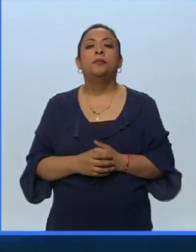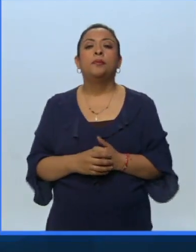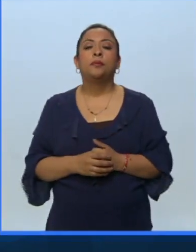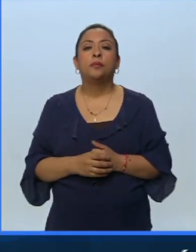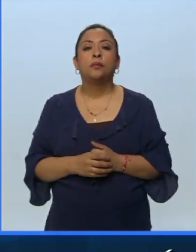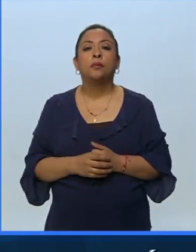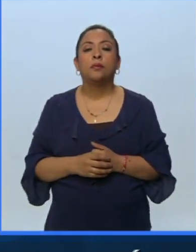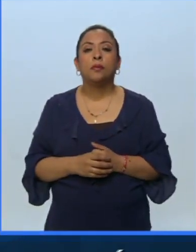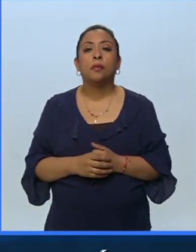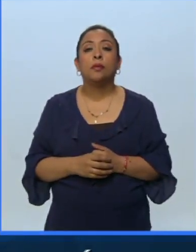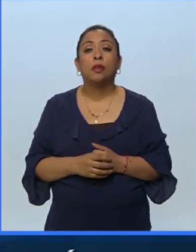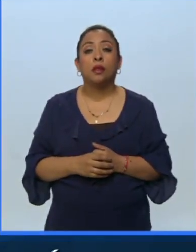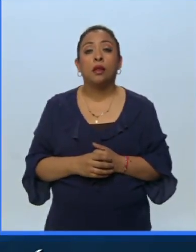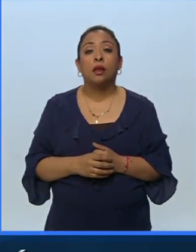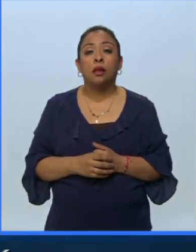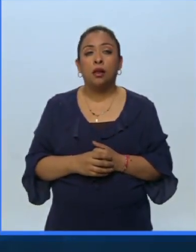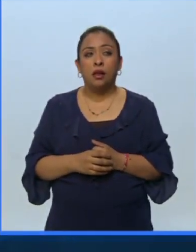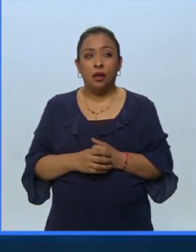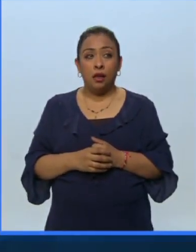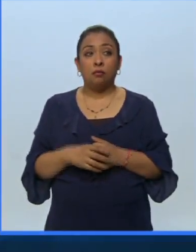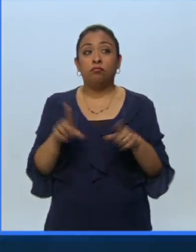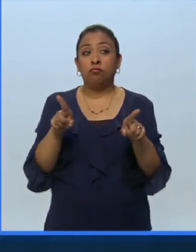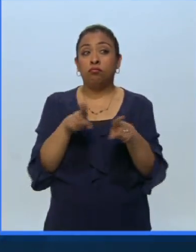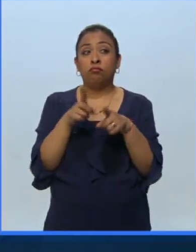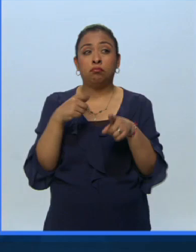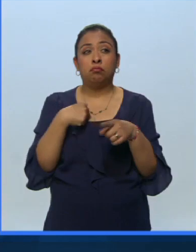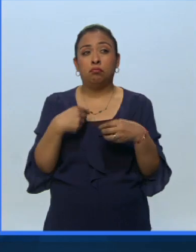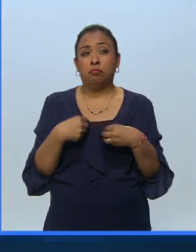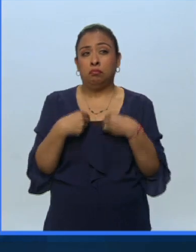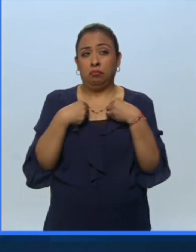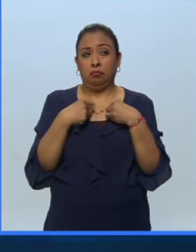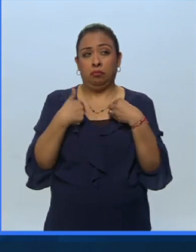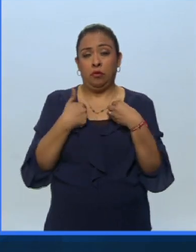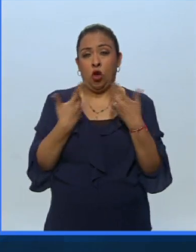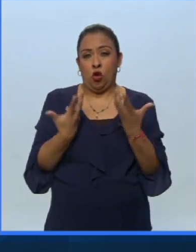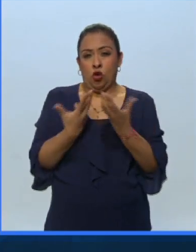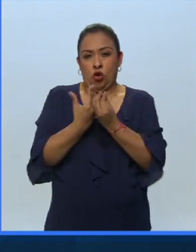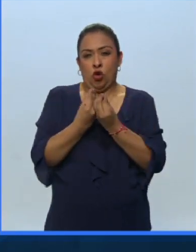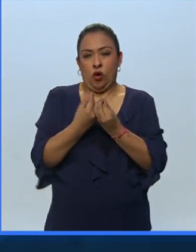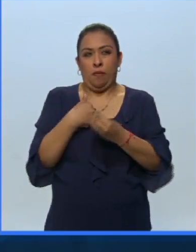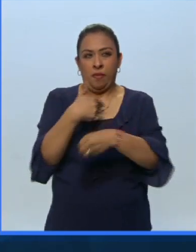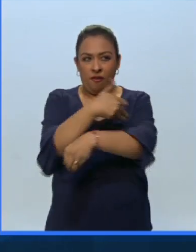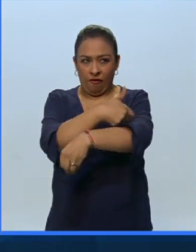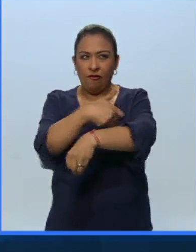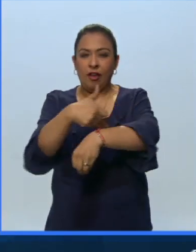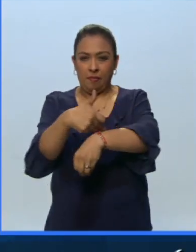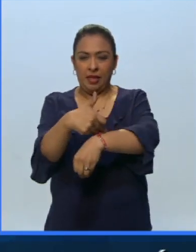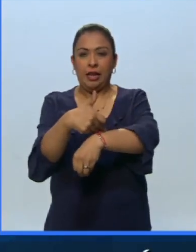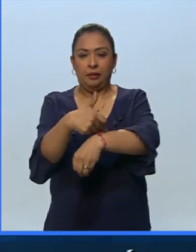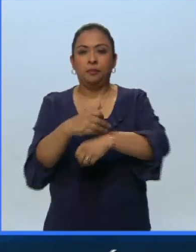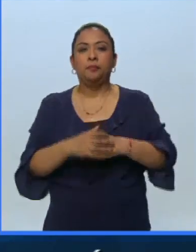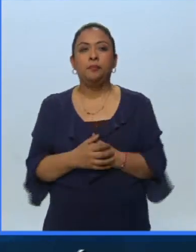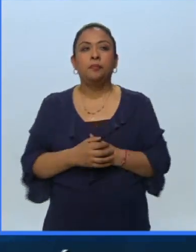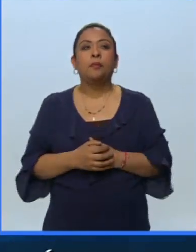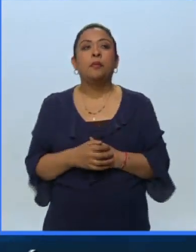La música es mi vida, la música es mi vida, la es mi familia, mi padre es un